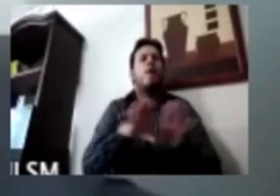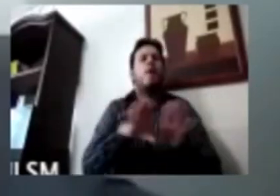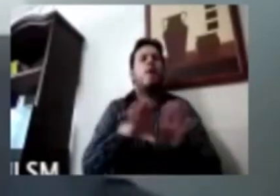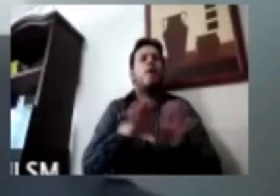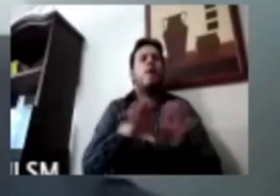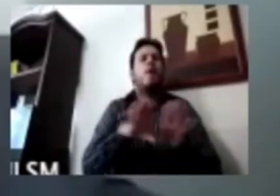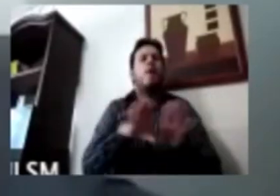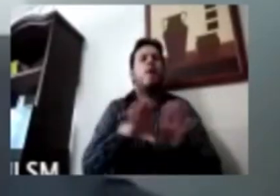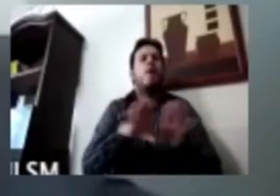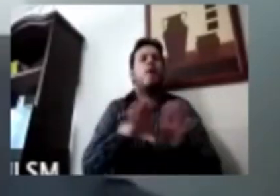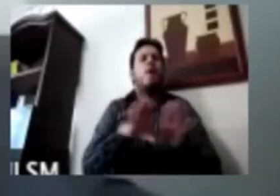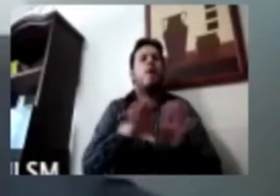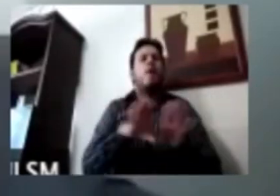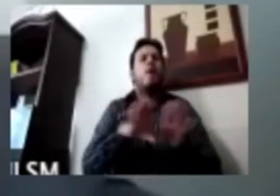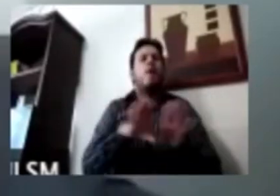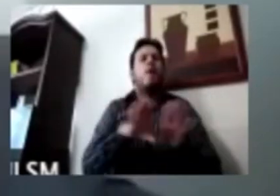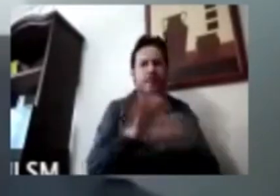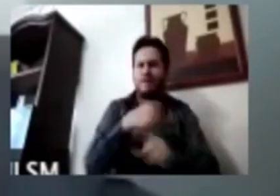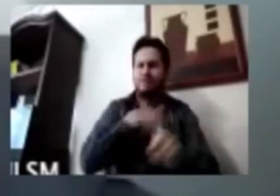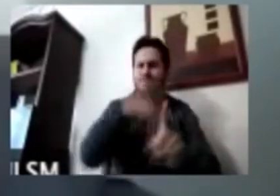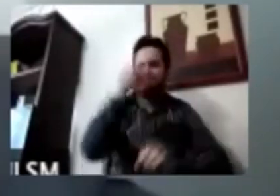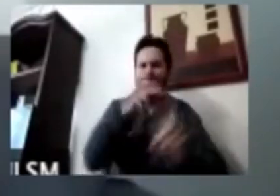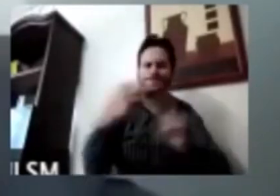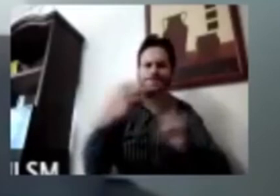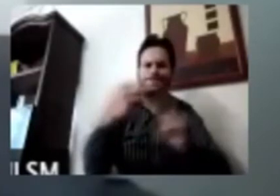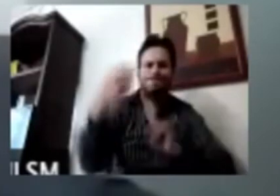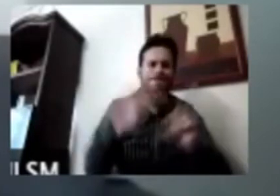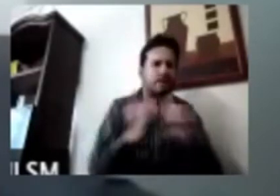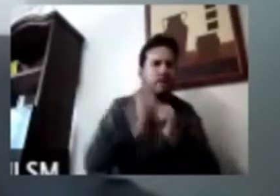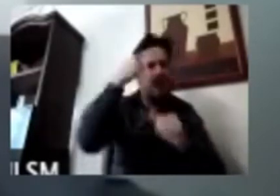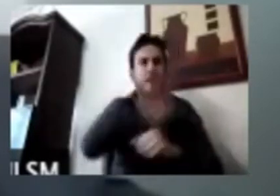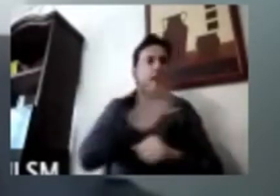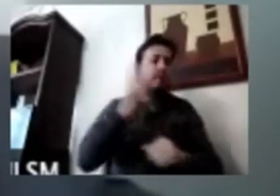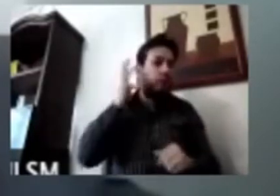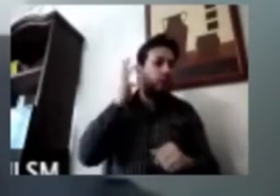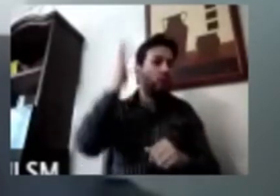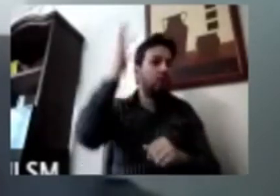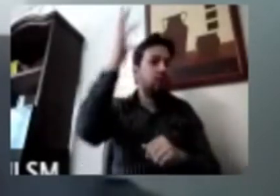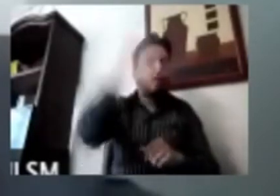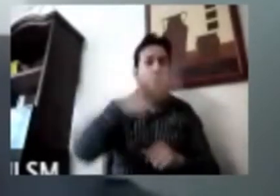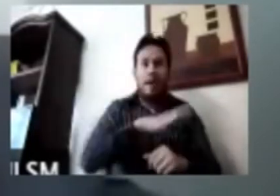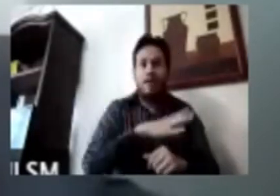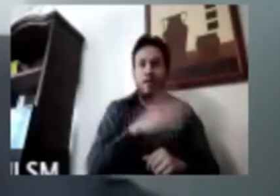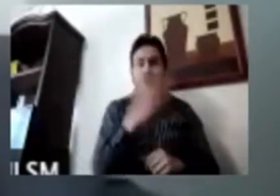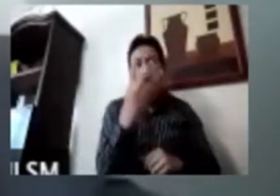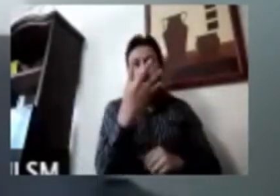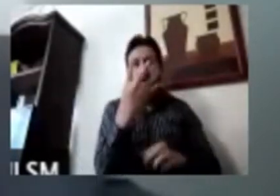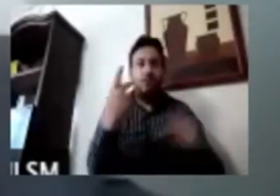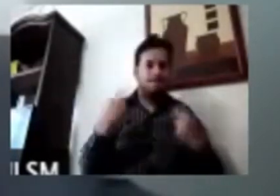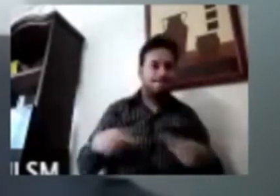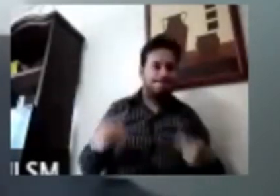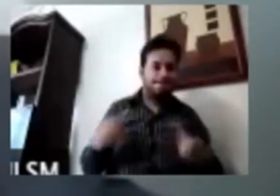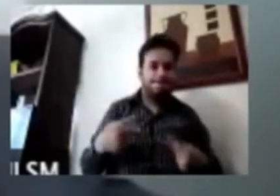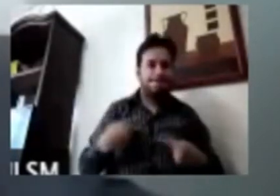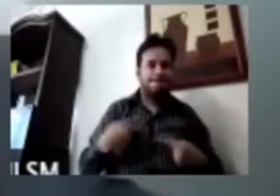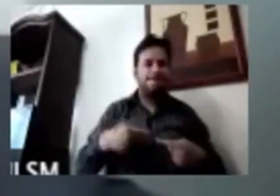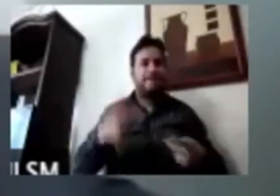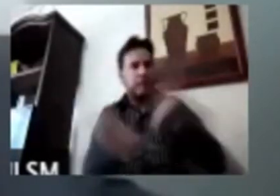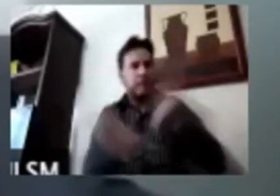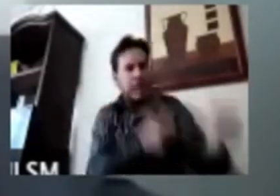expectativas están teniendo para el futuro? Y para esto pues tenemos a cuatro personas, encuestadores, encuestadoras,